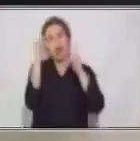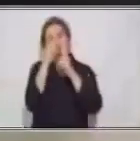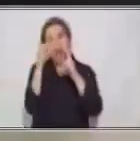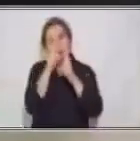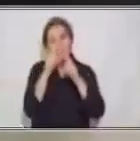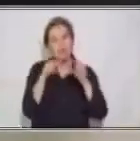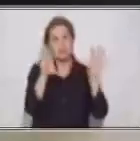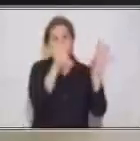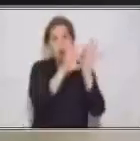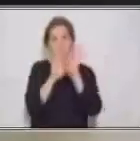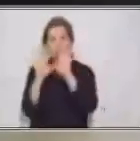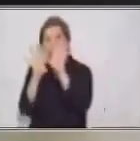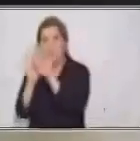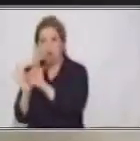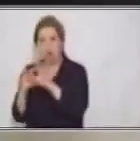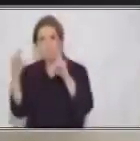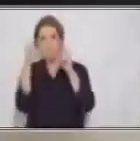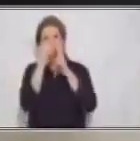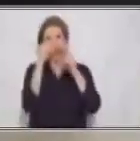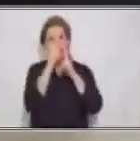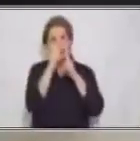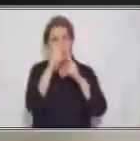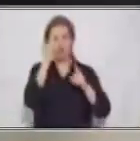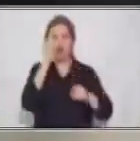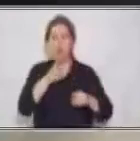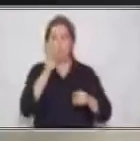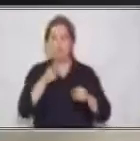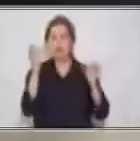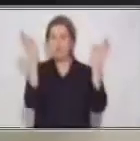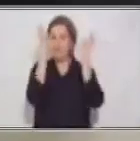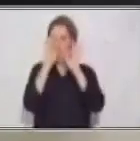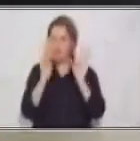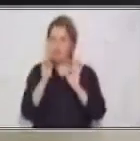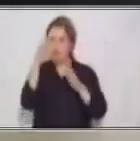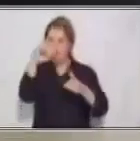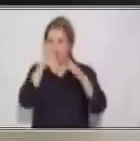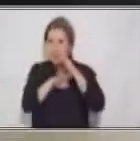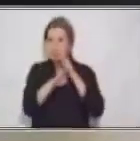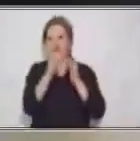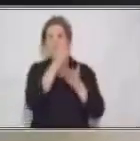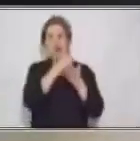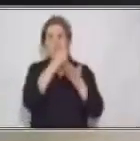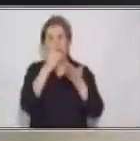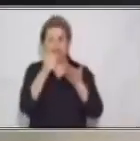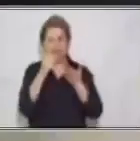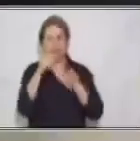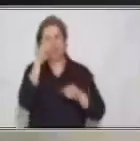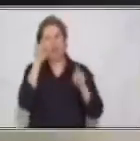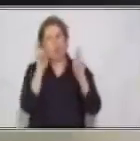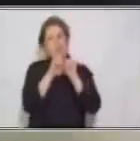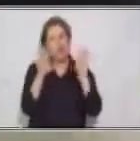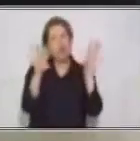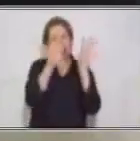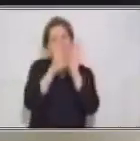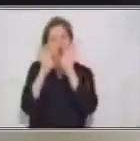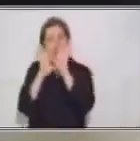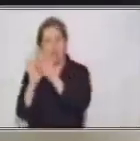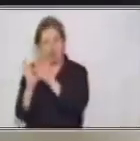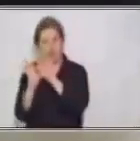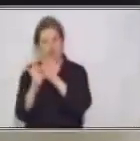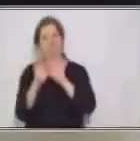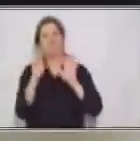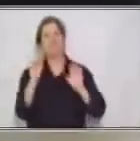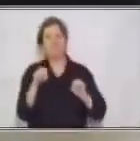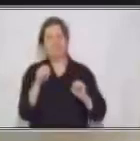para unir palabras que desempeñan la misma función en la oración. Y también una en oración, por ejemplo, lo